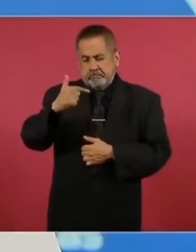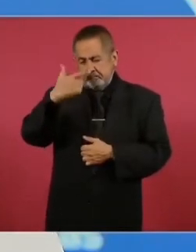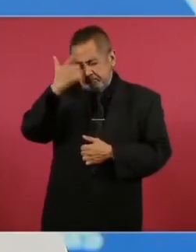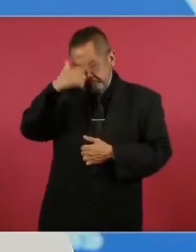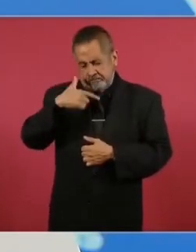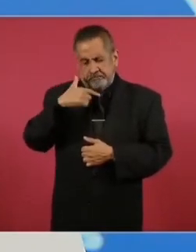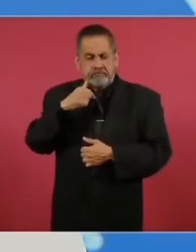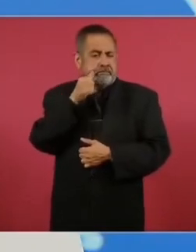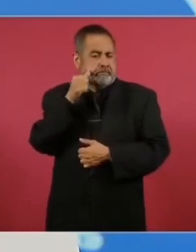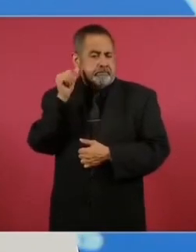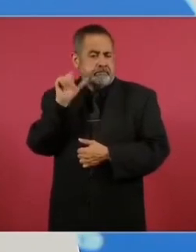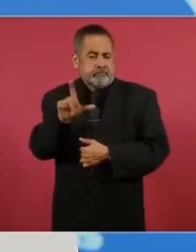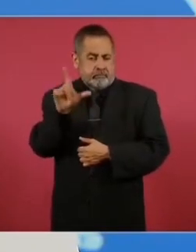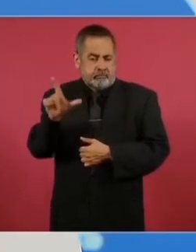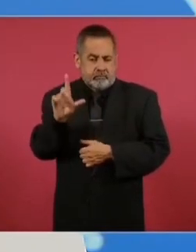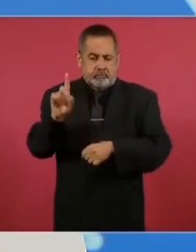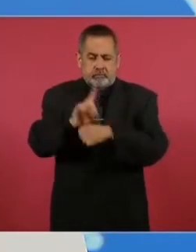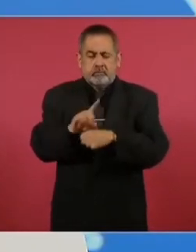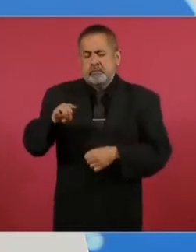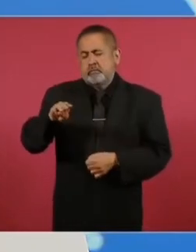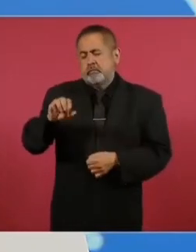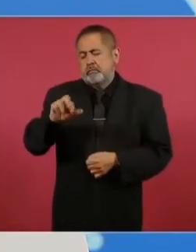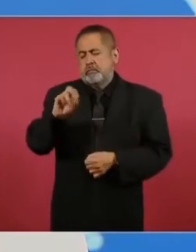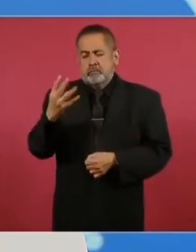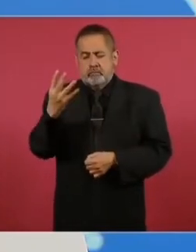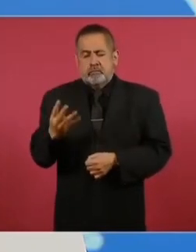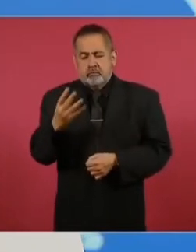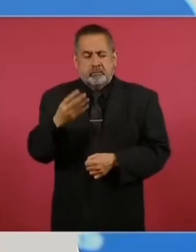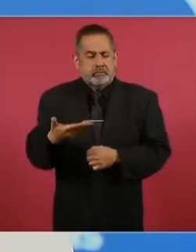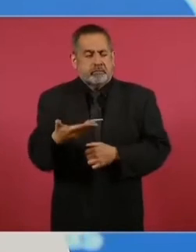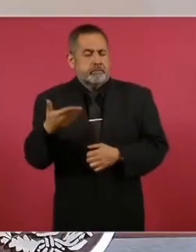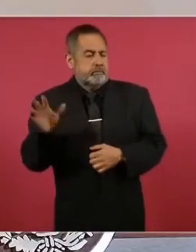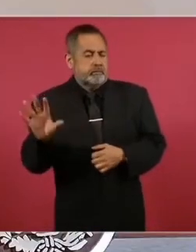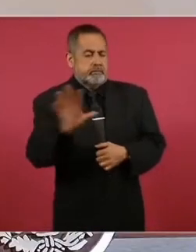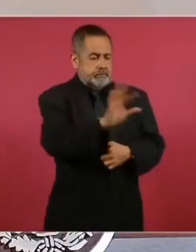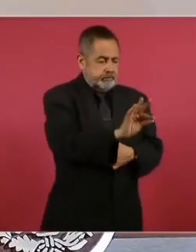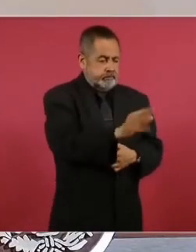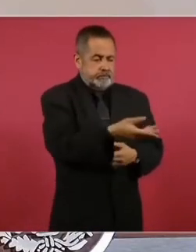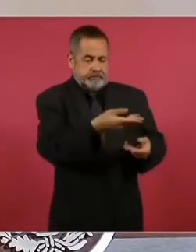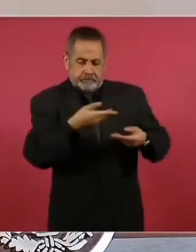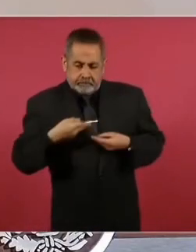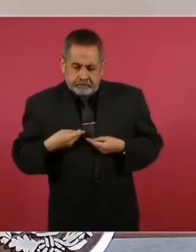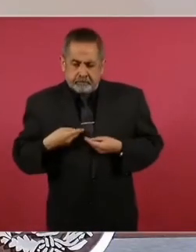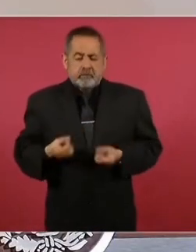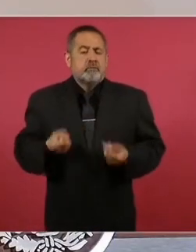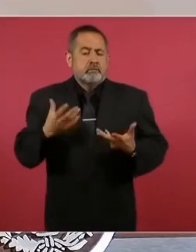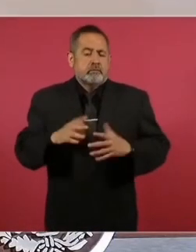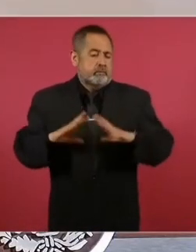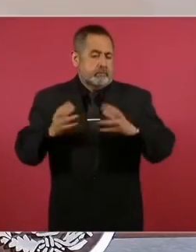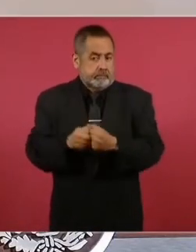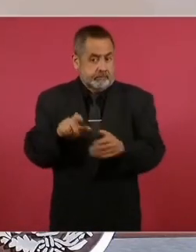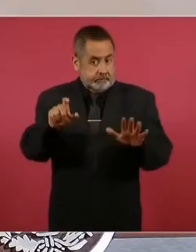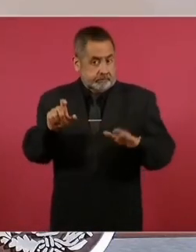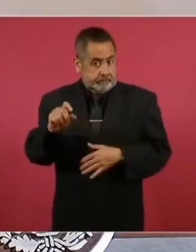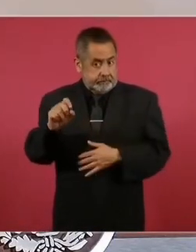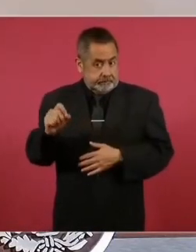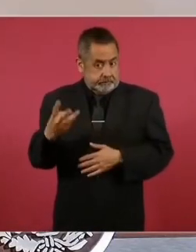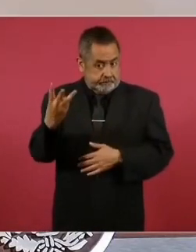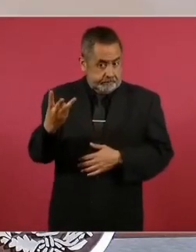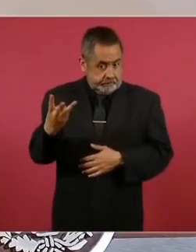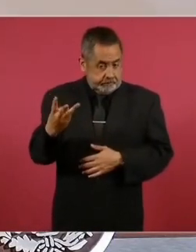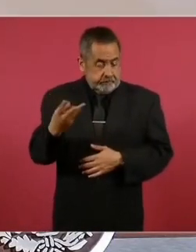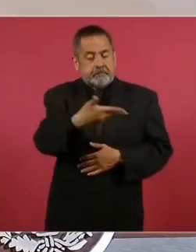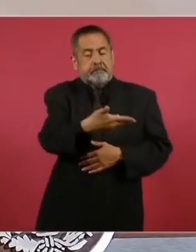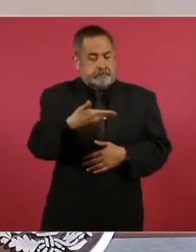hasta ayer lunes cuatro de marzo? Actualmente tenemos 23 solicitudes de